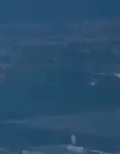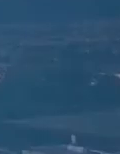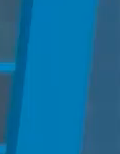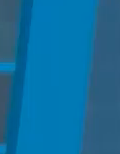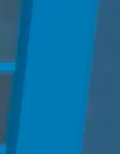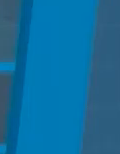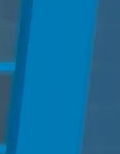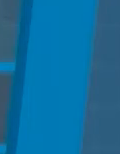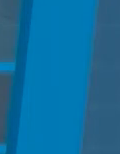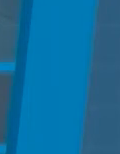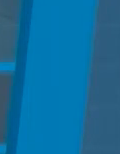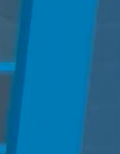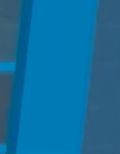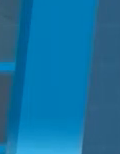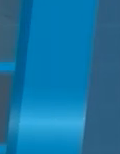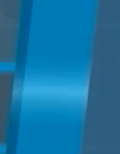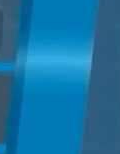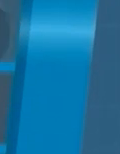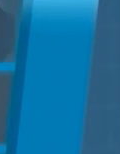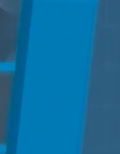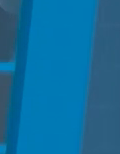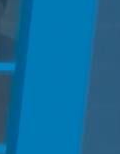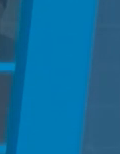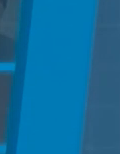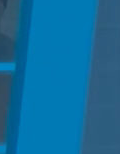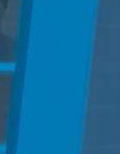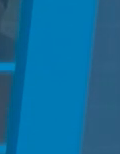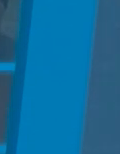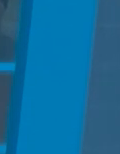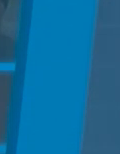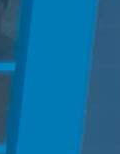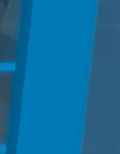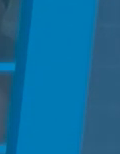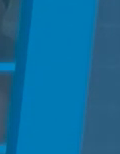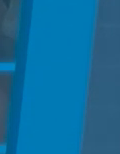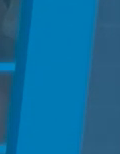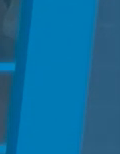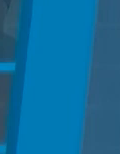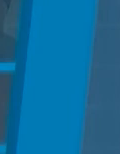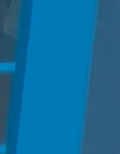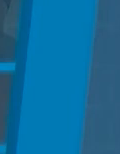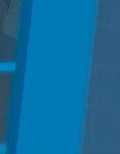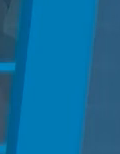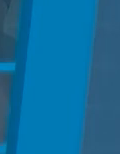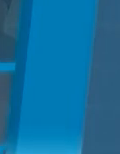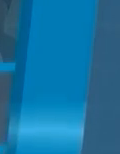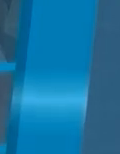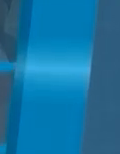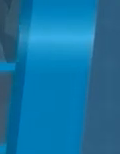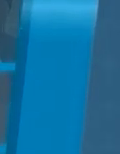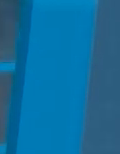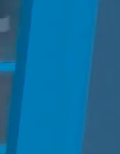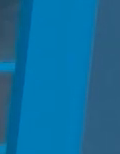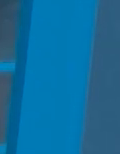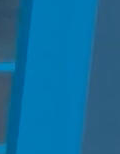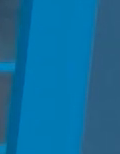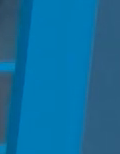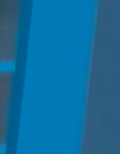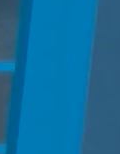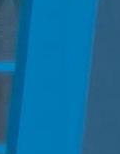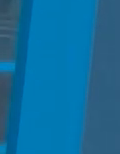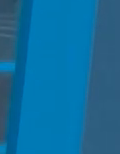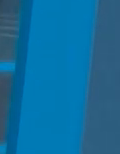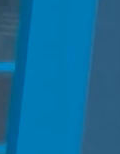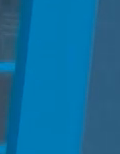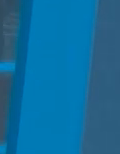Este martes inicia la vacunación para el sector de la población de 30 a 39 años de edad contra la COVID-19